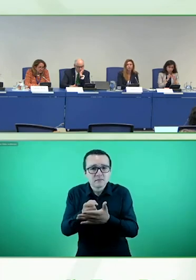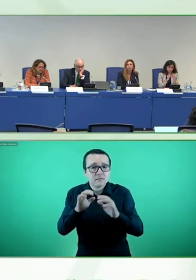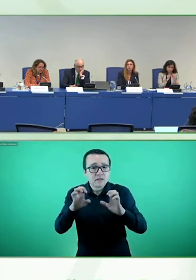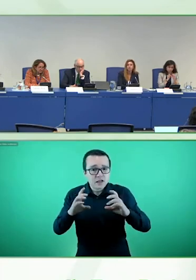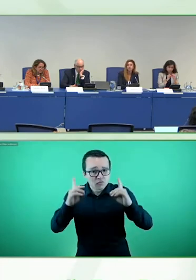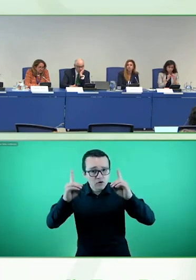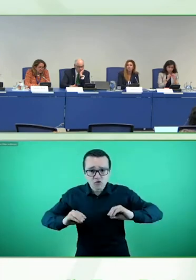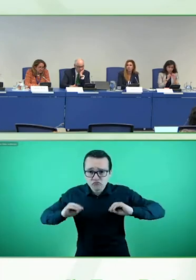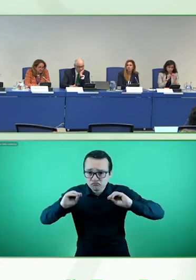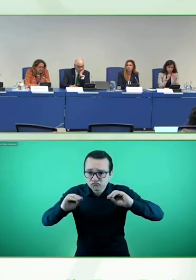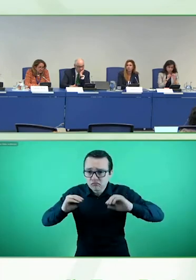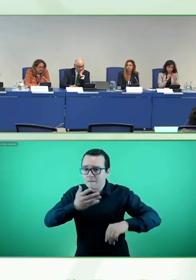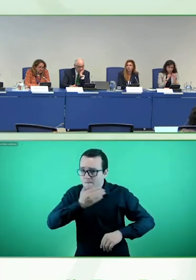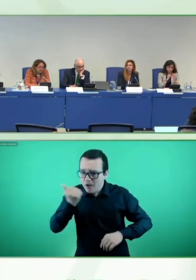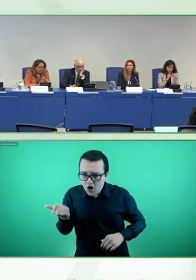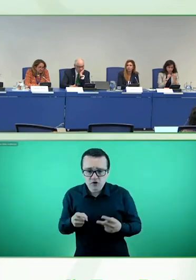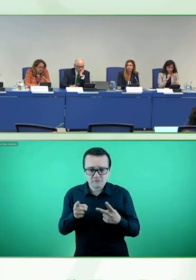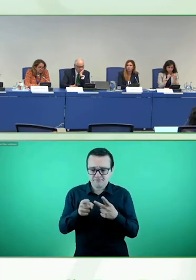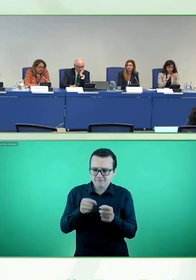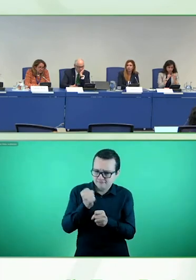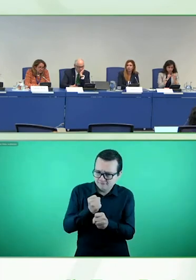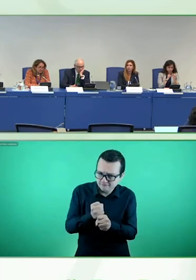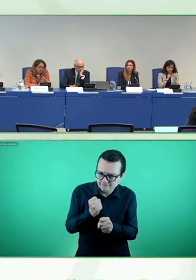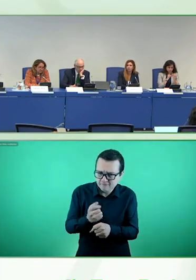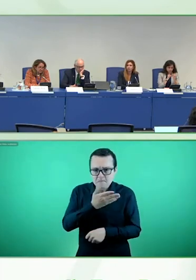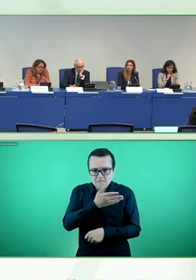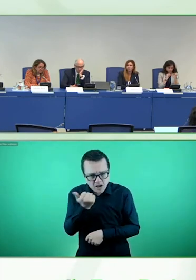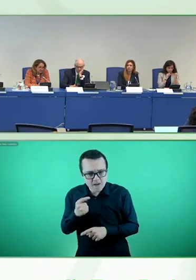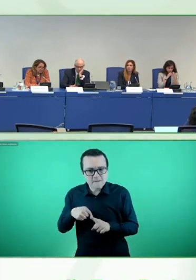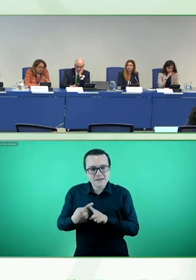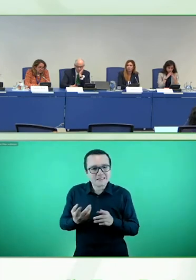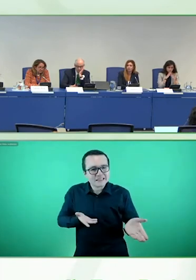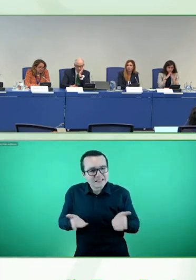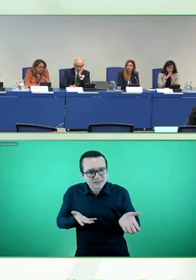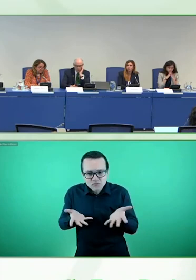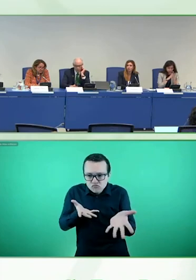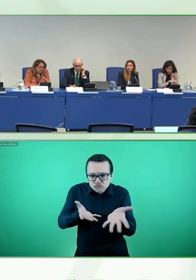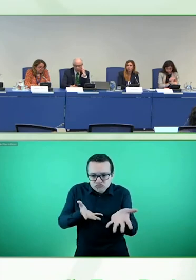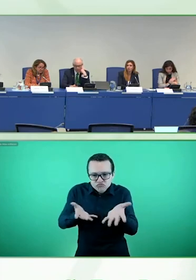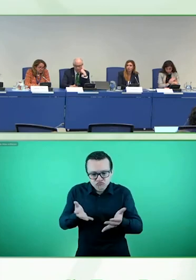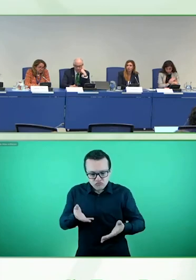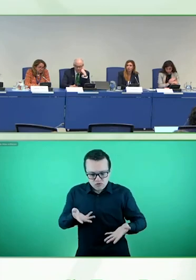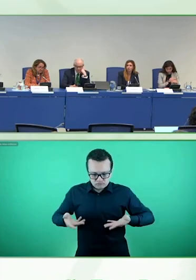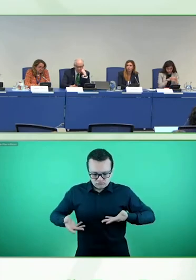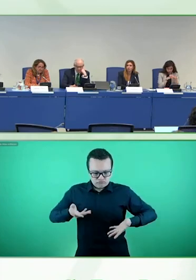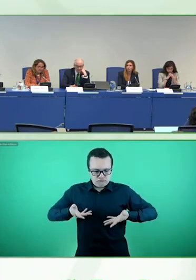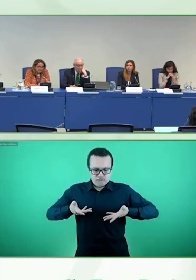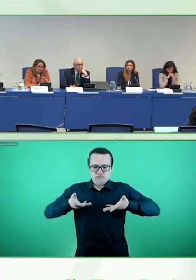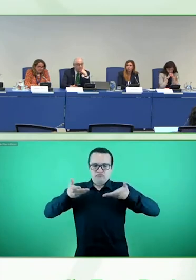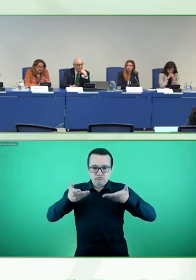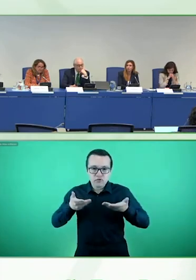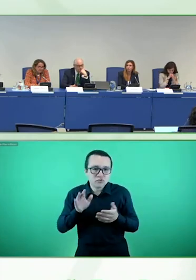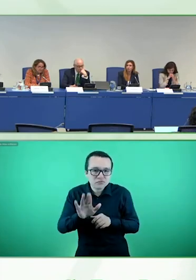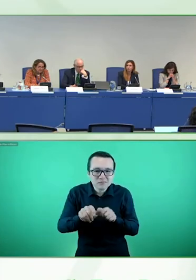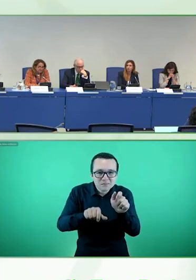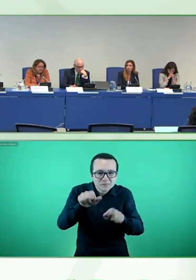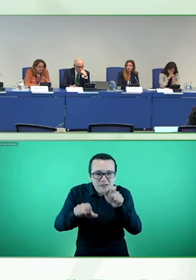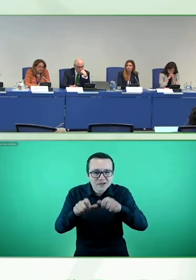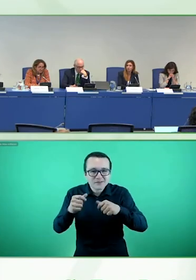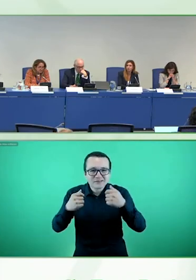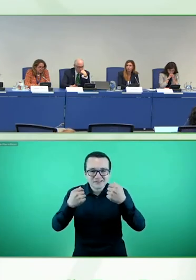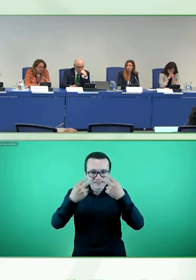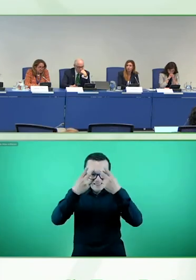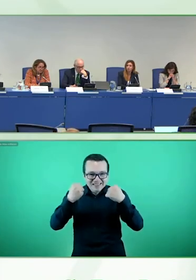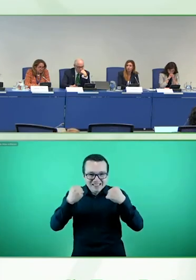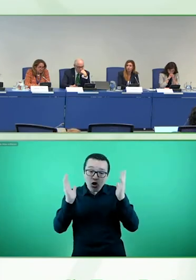de los servicios de rehabilitación y habilitación social de las personas ciegas y con baja visión en la región, así como el fortalecimiento de sus